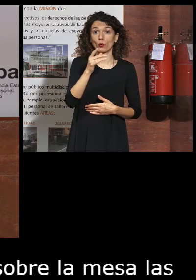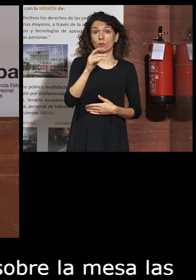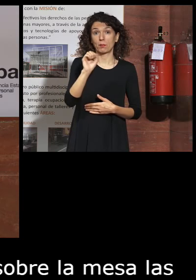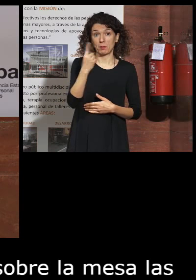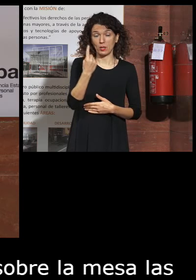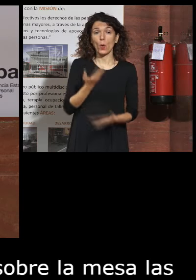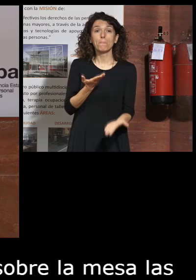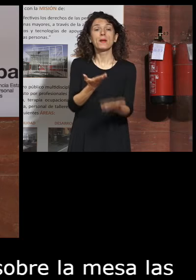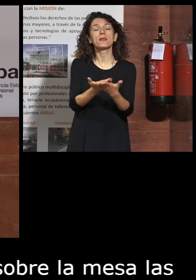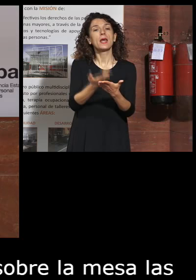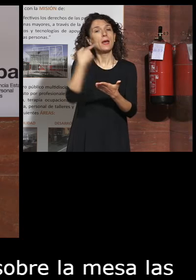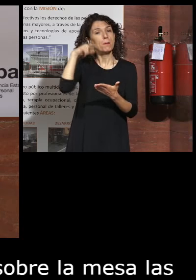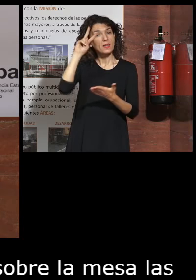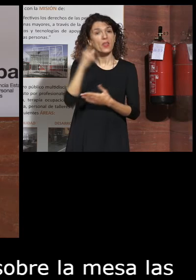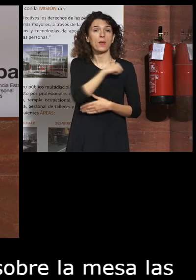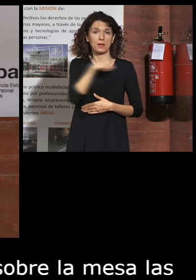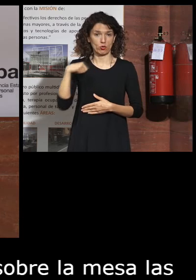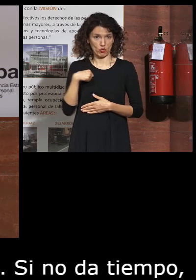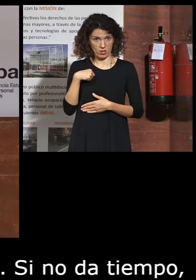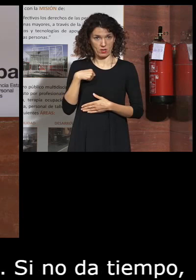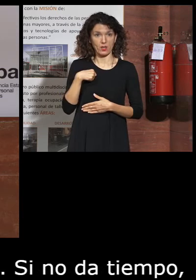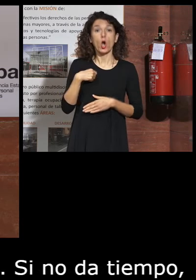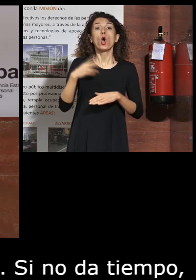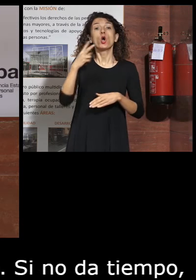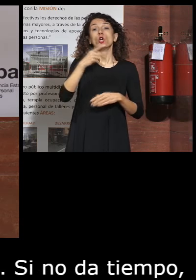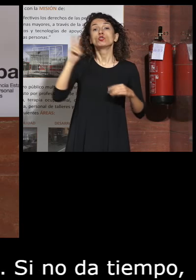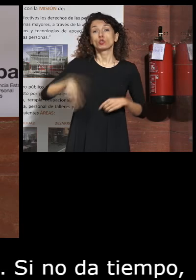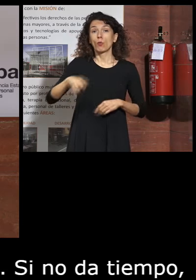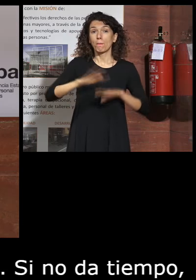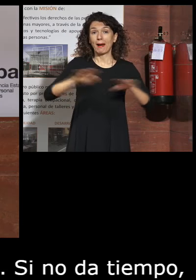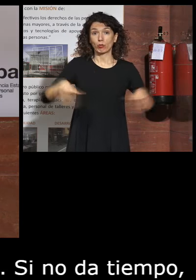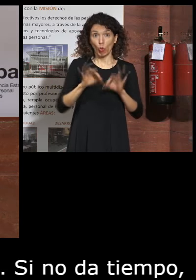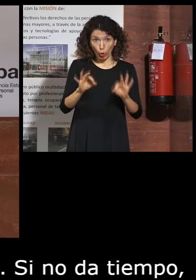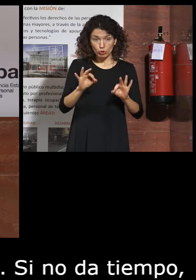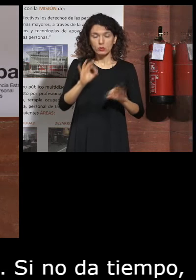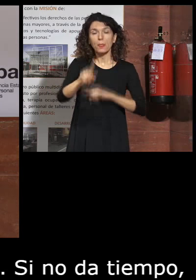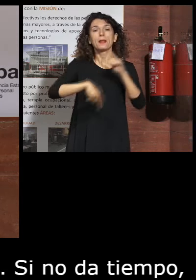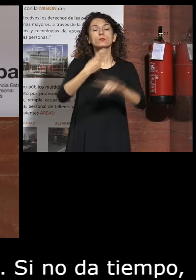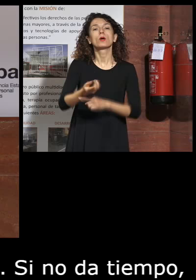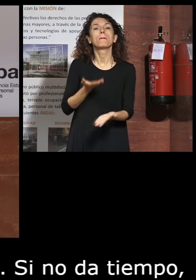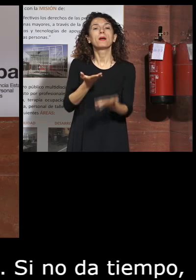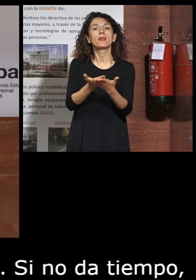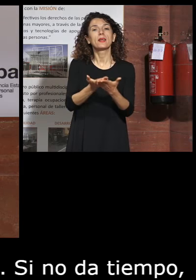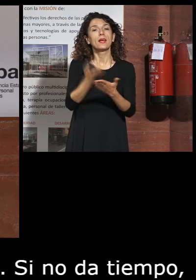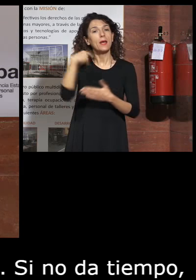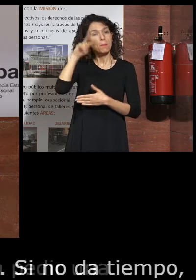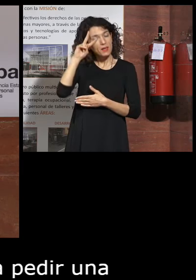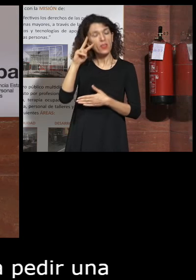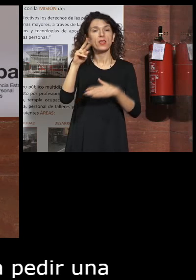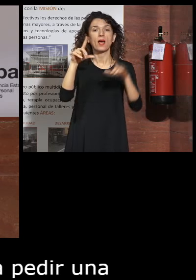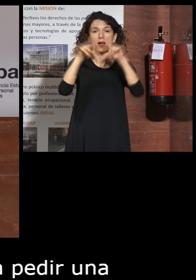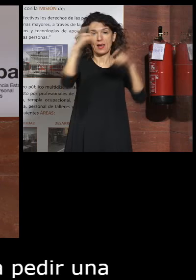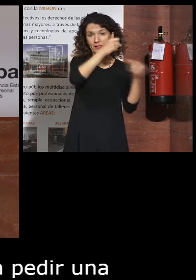pedir una experiencia personal de somos para todos luego después les voy a pedir una experiencia de su entidad